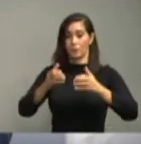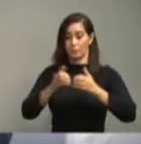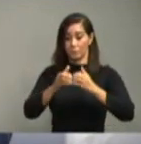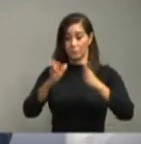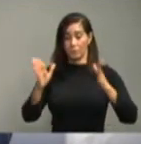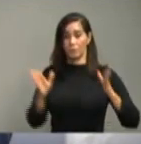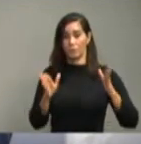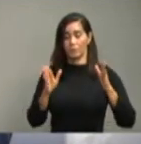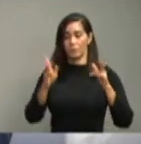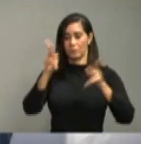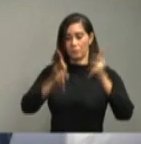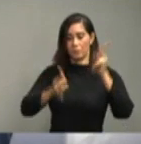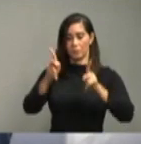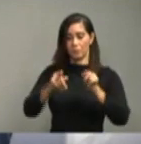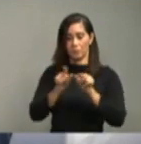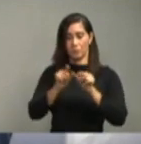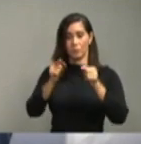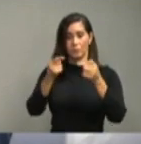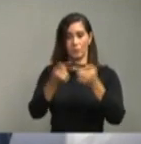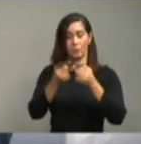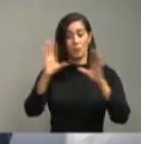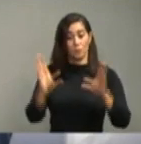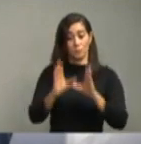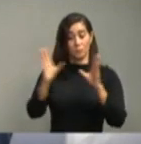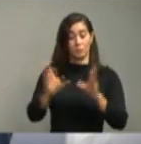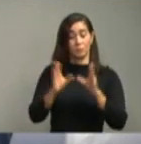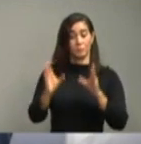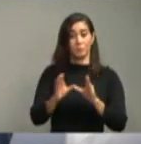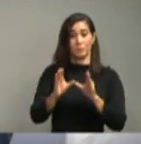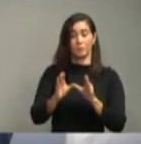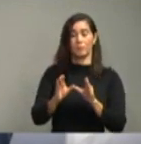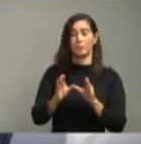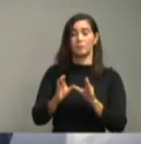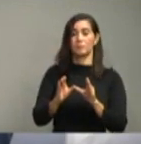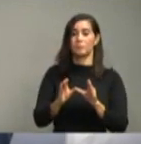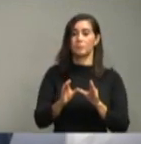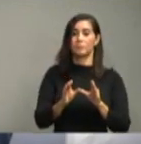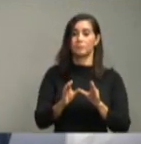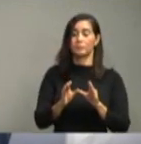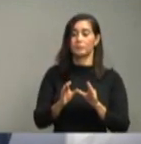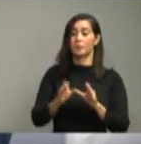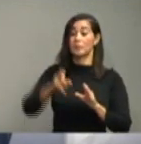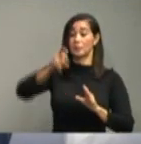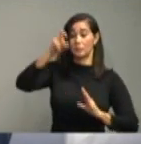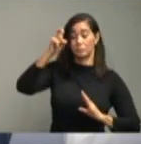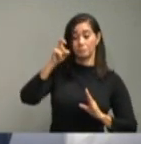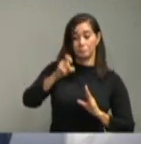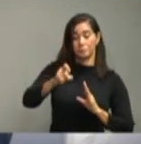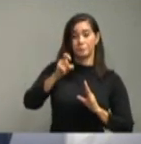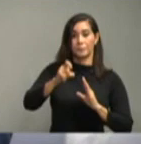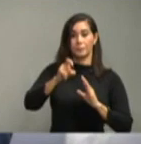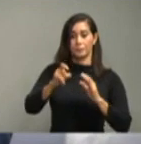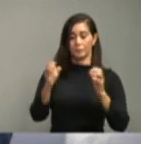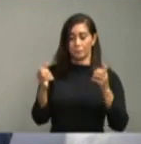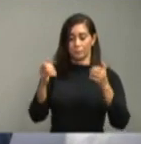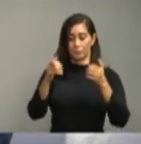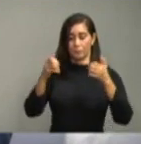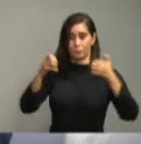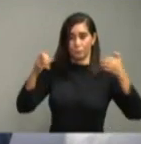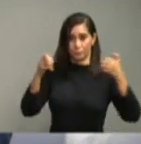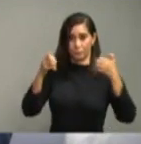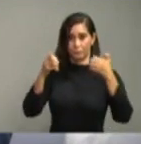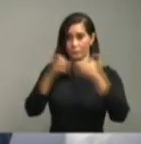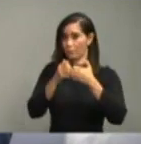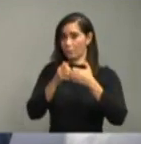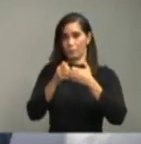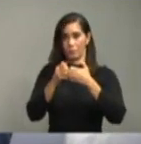congregación de personas o de actividades sociales, mantener la distancia superior